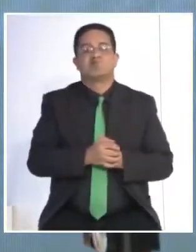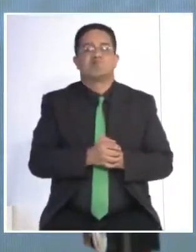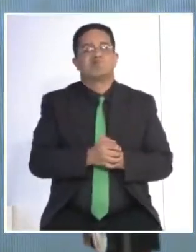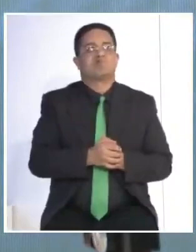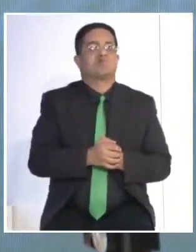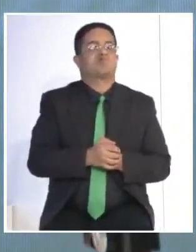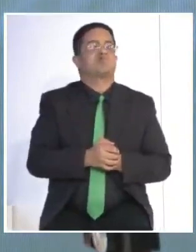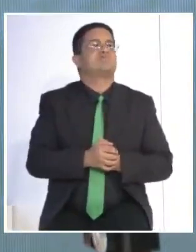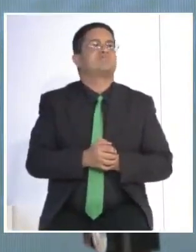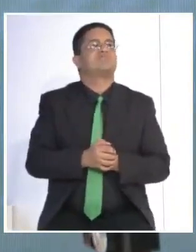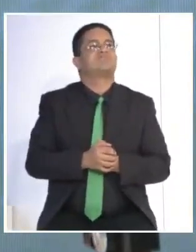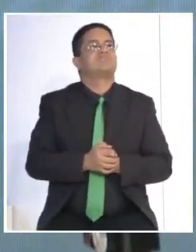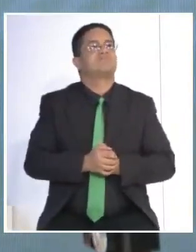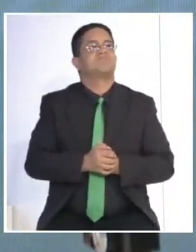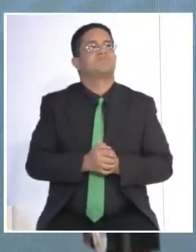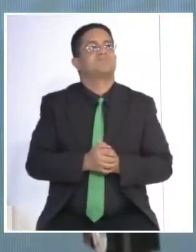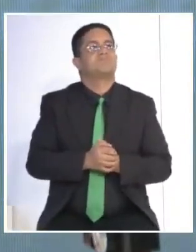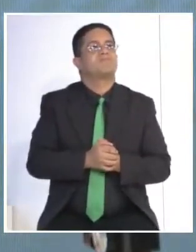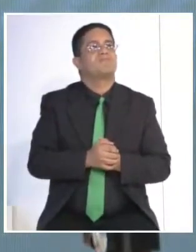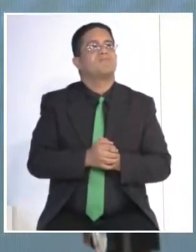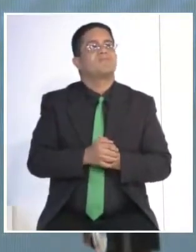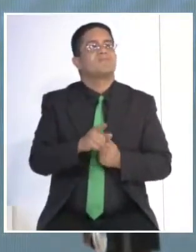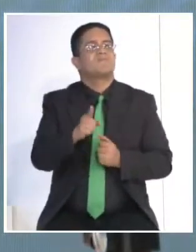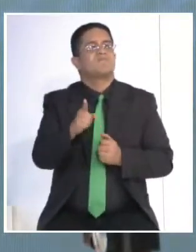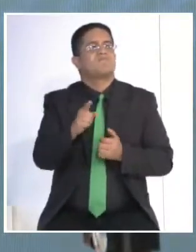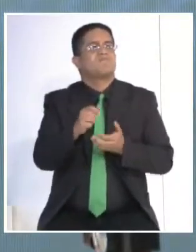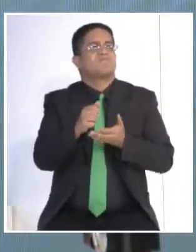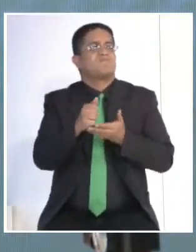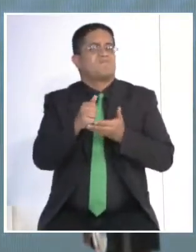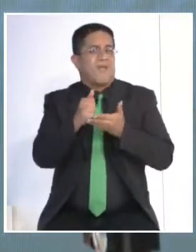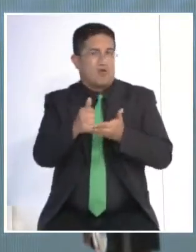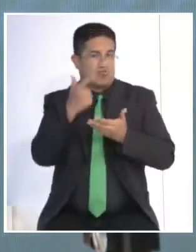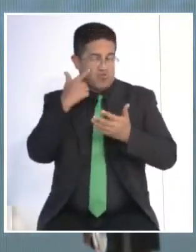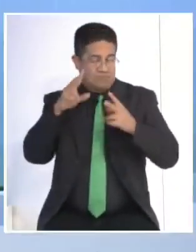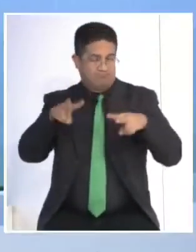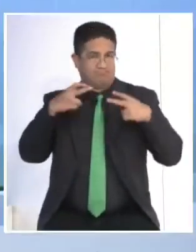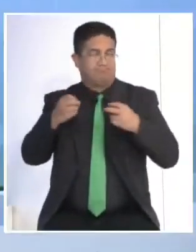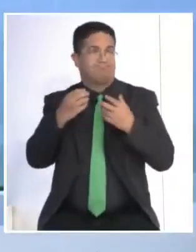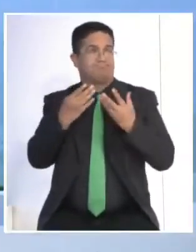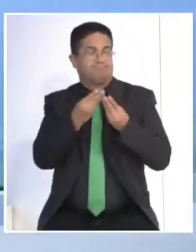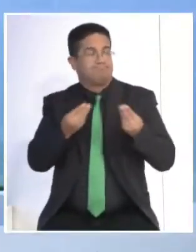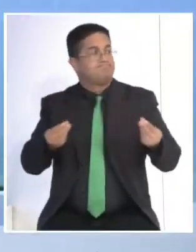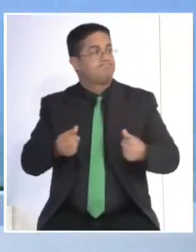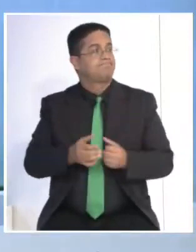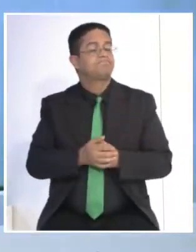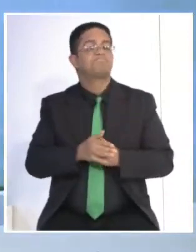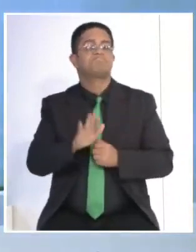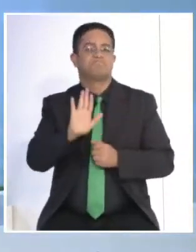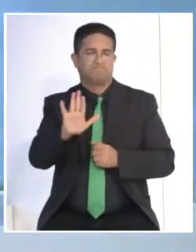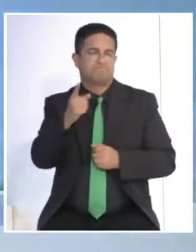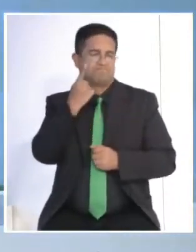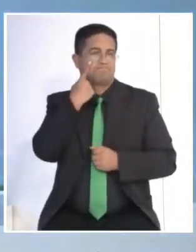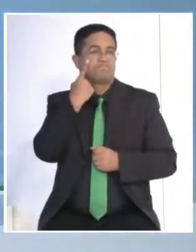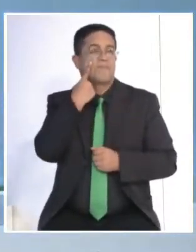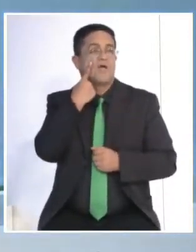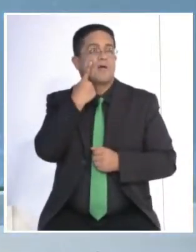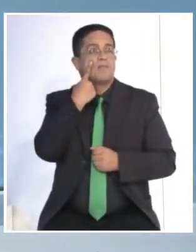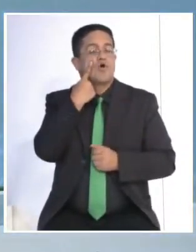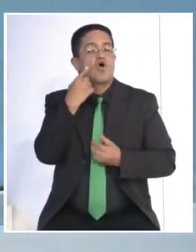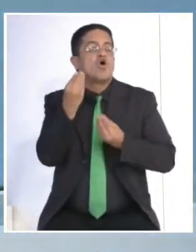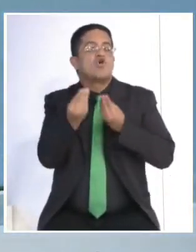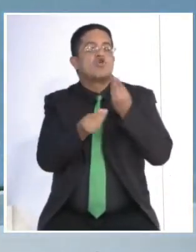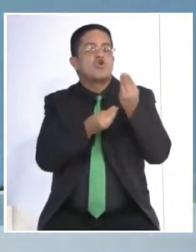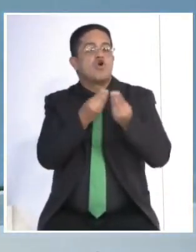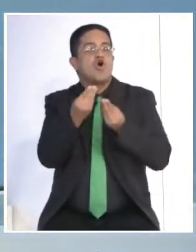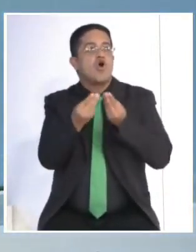tratamiento de esta manera más completo y más integral con resultados muchos más satisfactorios. Por supuesto. Vemos entonces cómo se pueden